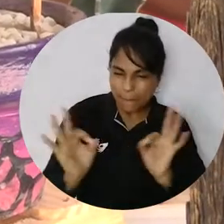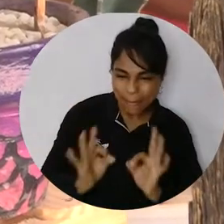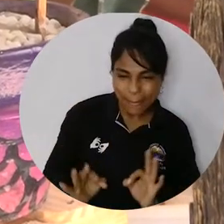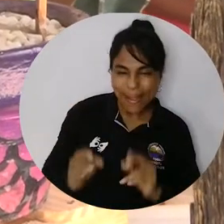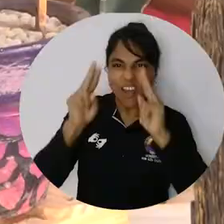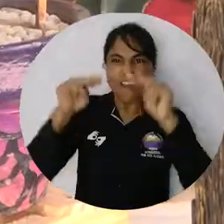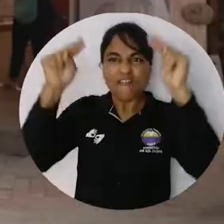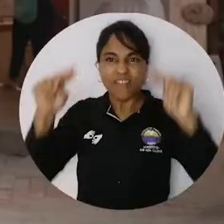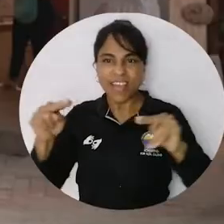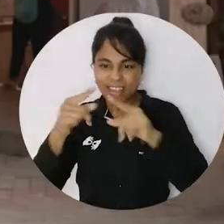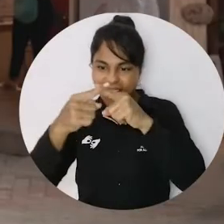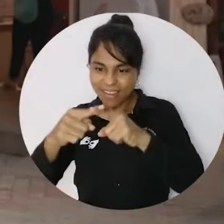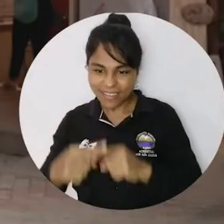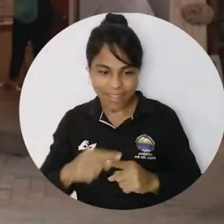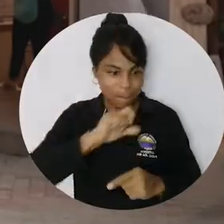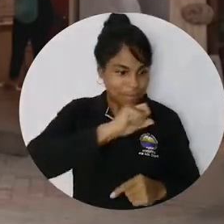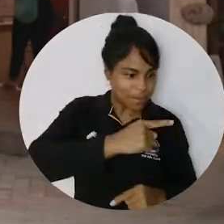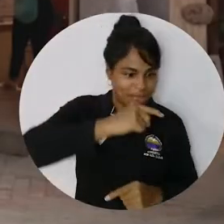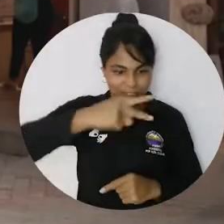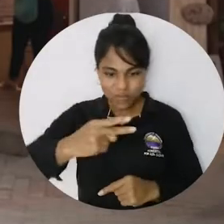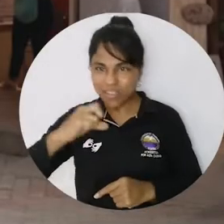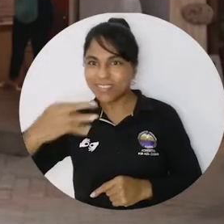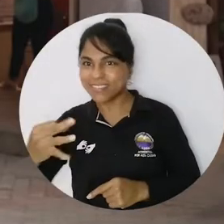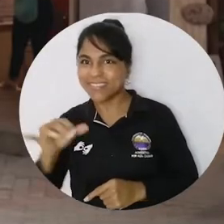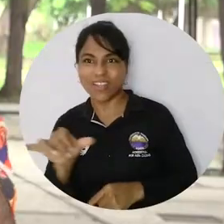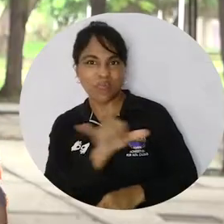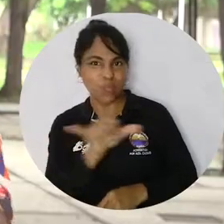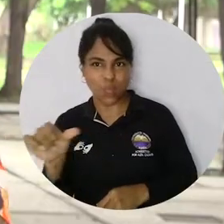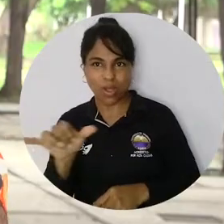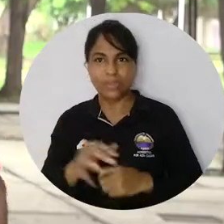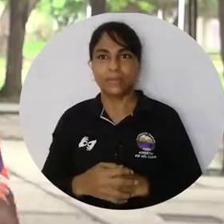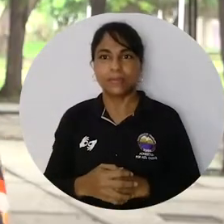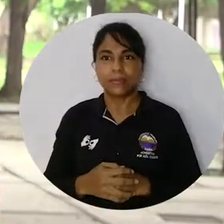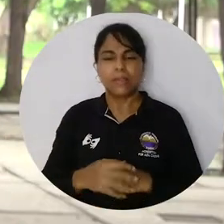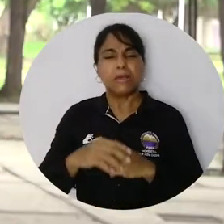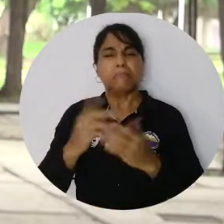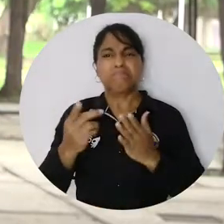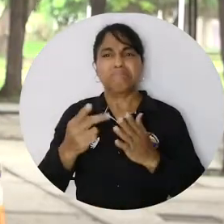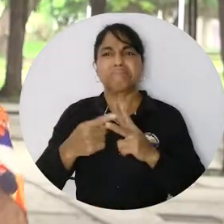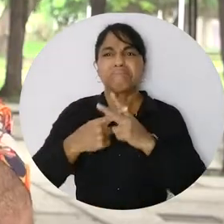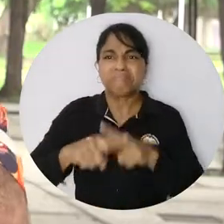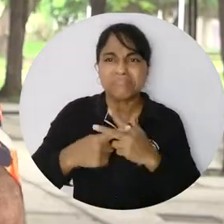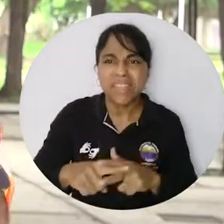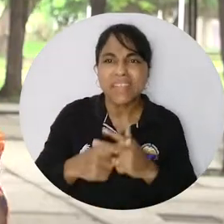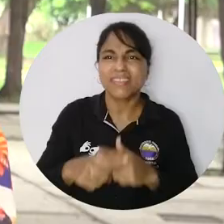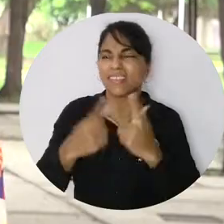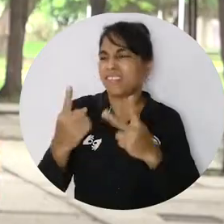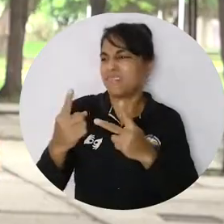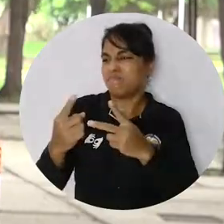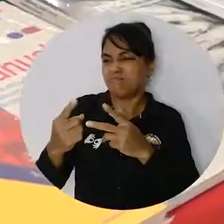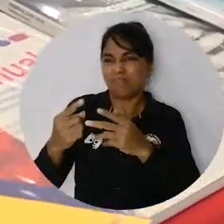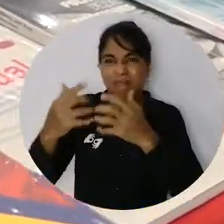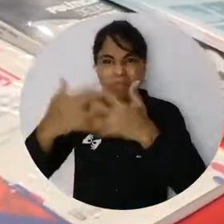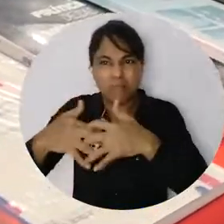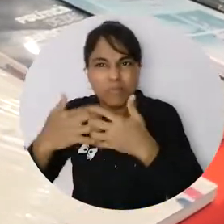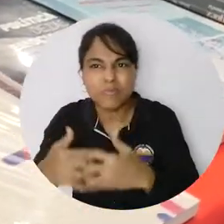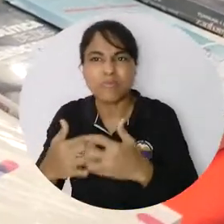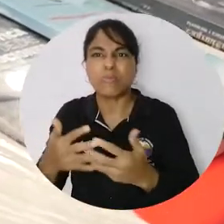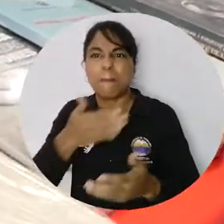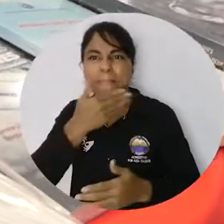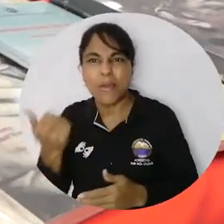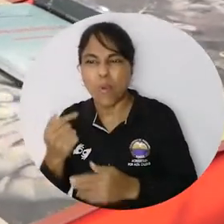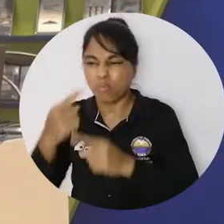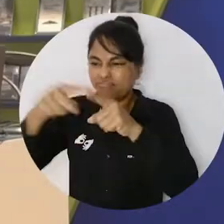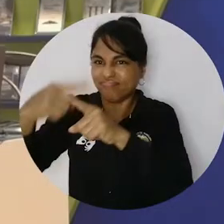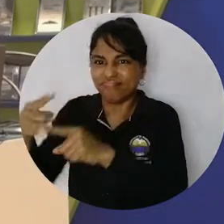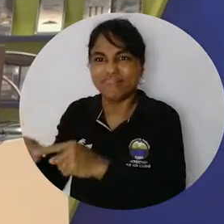siguiendo los objetivos claves de estas dos primeras. Talleres para mejorar la producción, para tener mayor cantidad, mejor diversidad